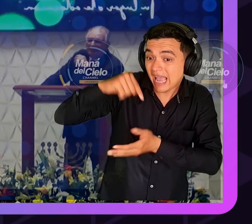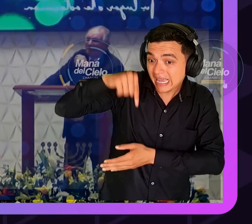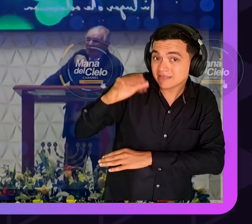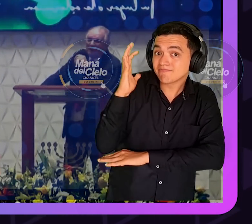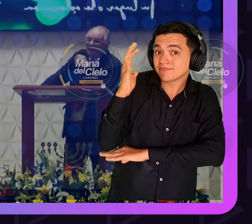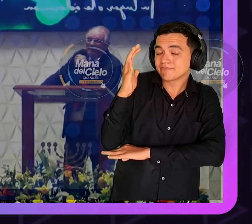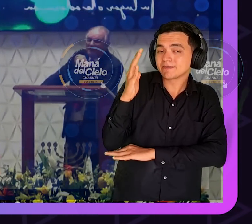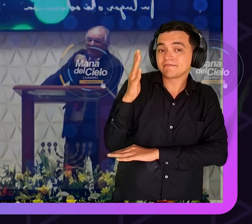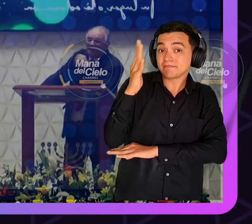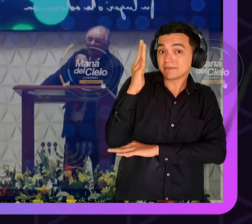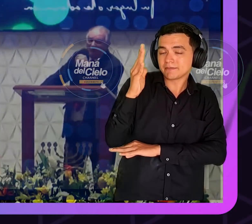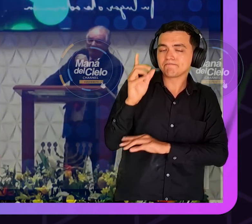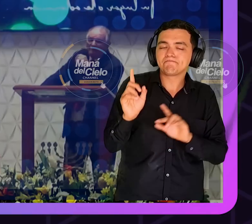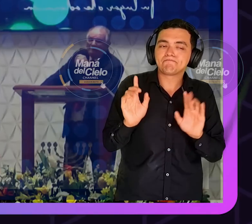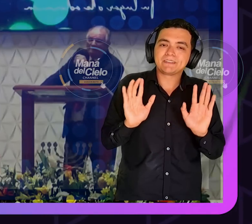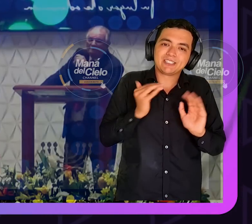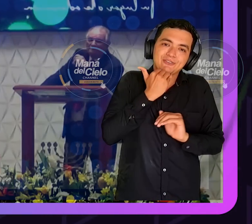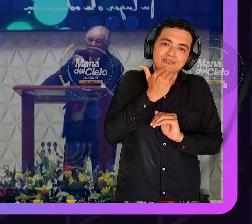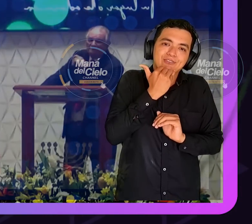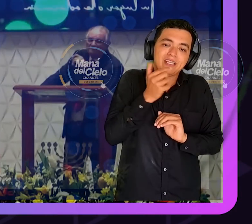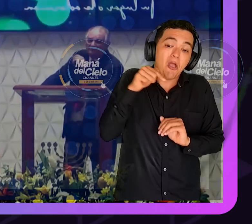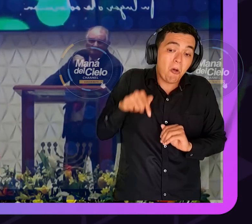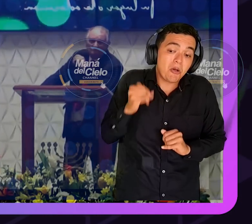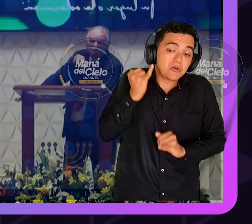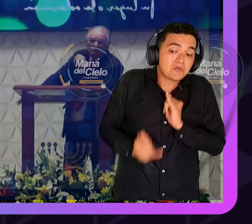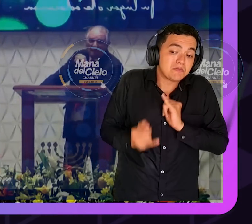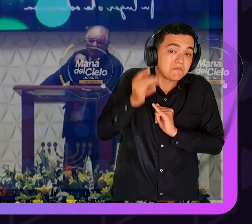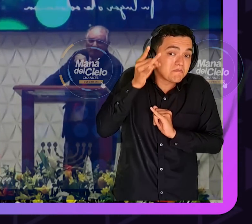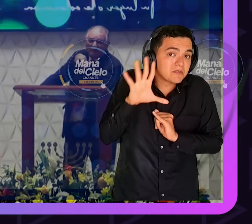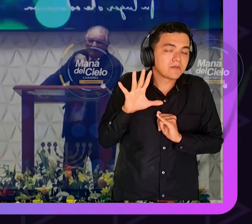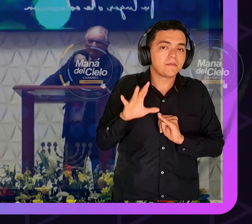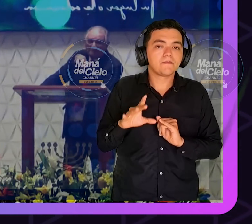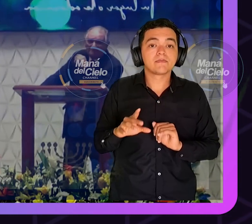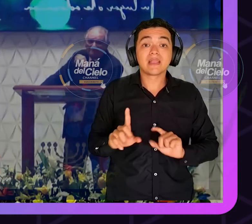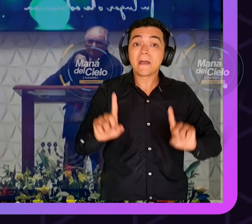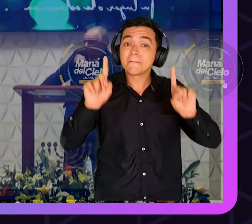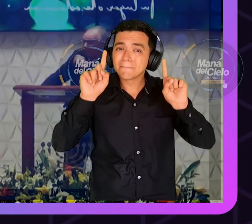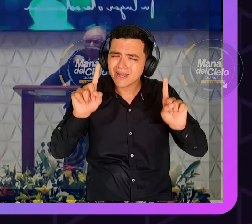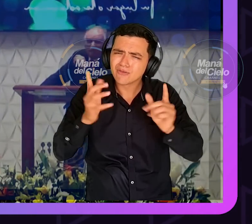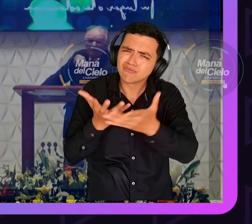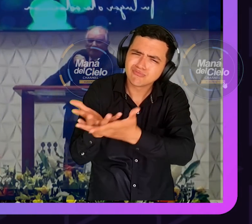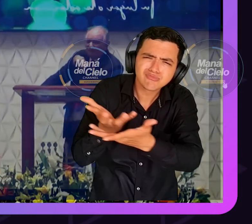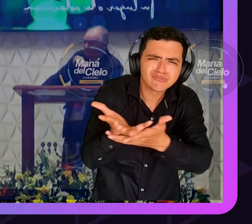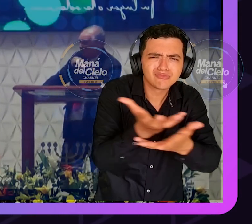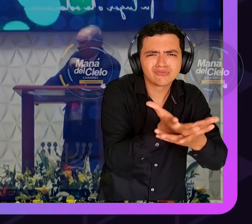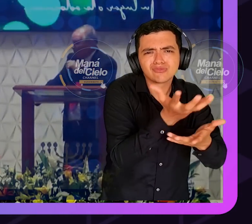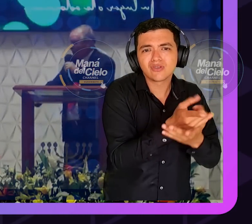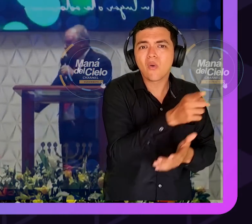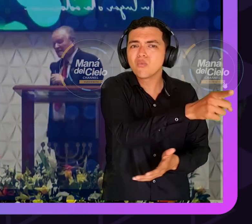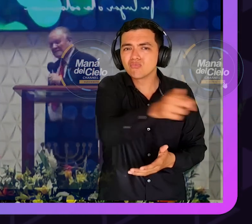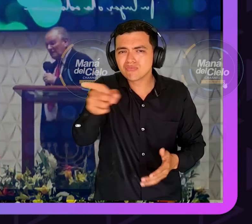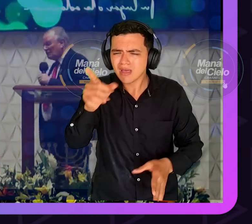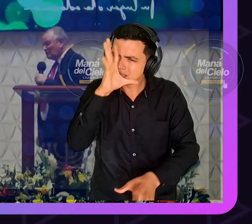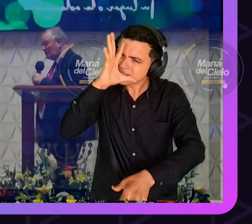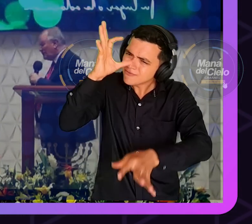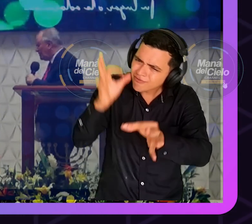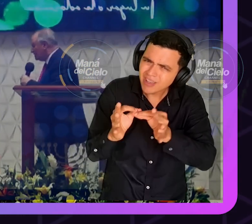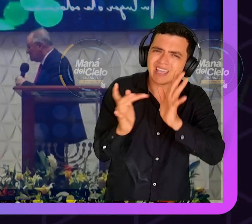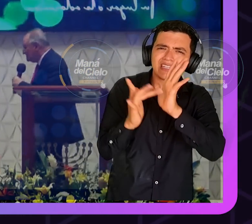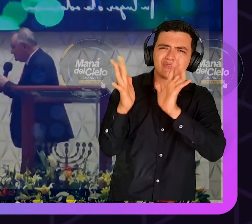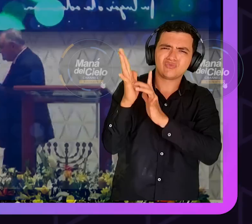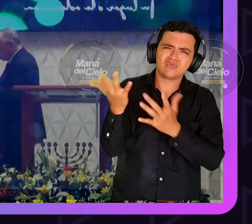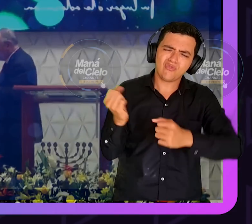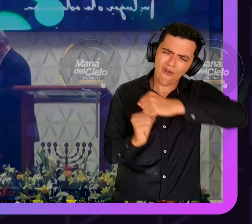y me moriré el día cualquier día me voy a morir porque ya que voy a esperar todo el mundo se muere pero eso no quiere decir que Dios no tiene poder